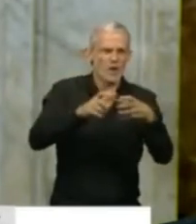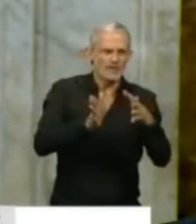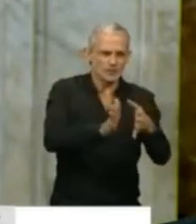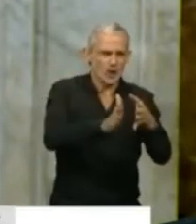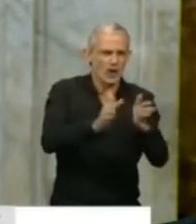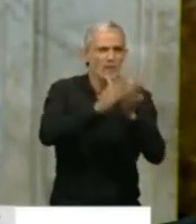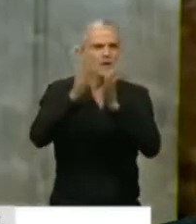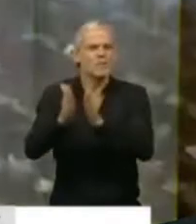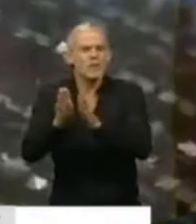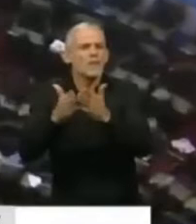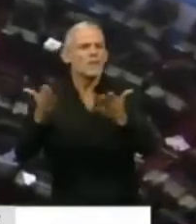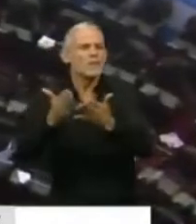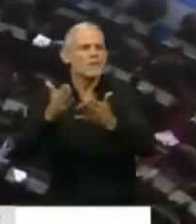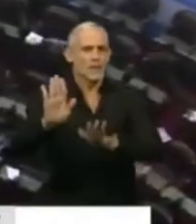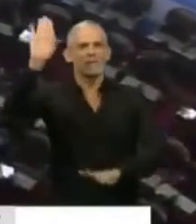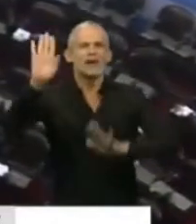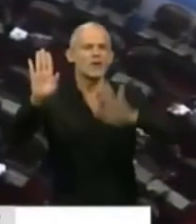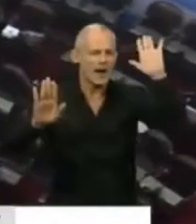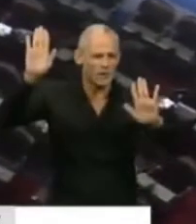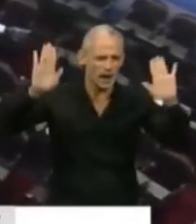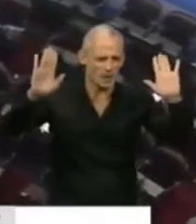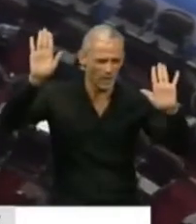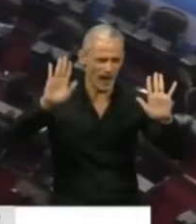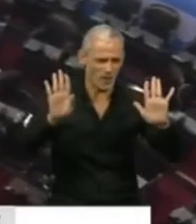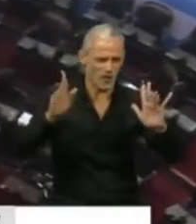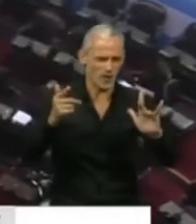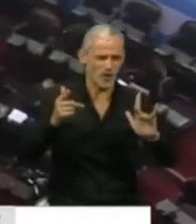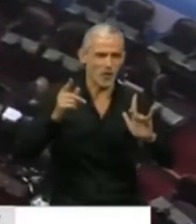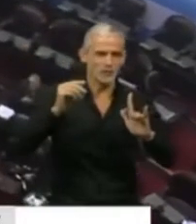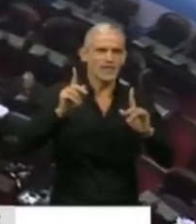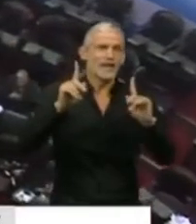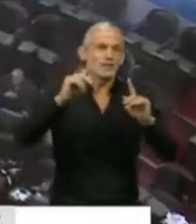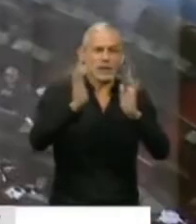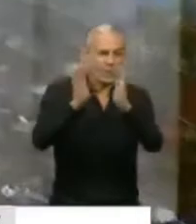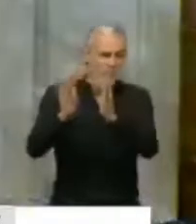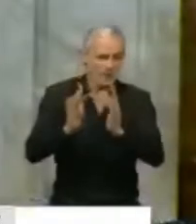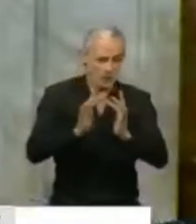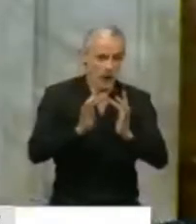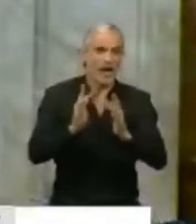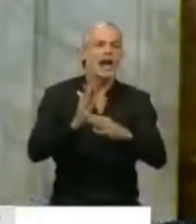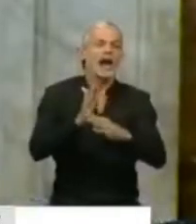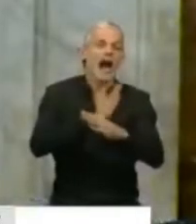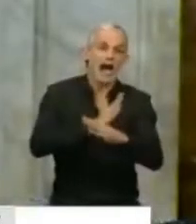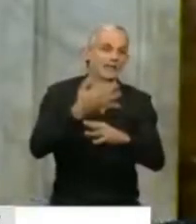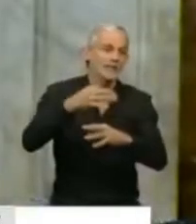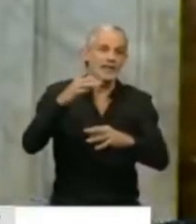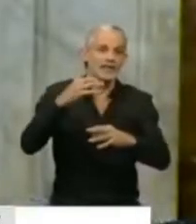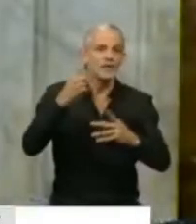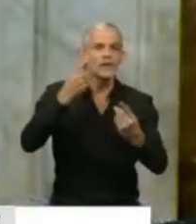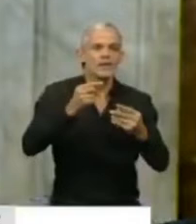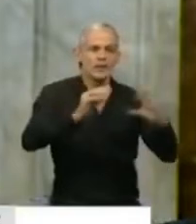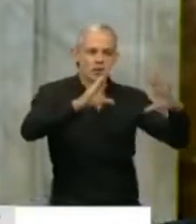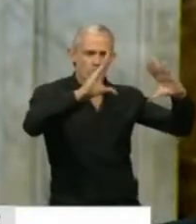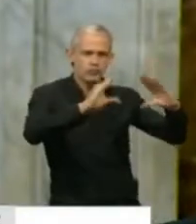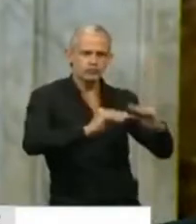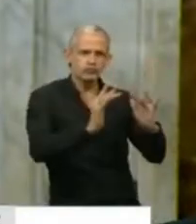alzada previamente al voto de manera remota, tenemos que decidir cerrar